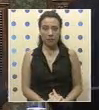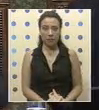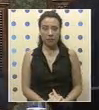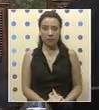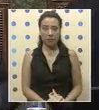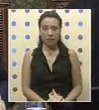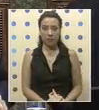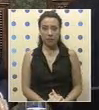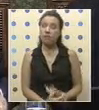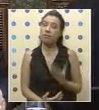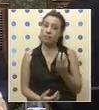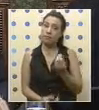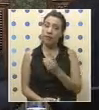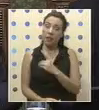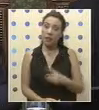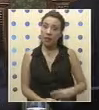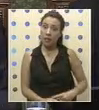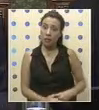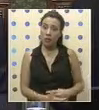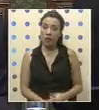Muy bien, Diputada.